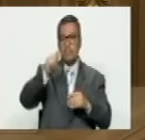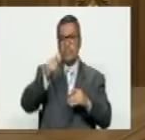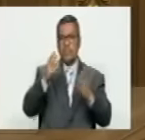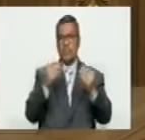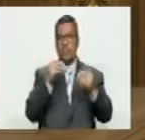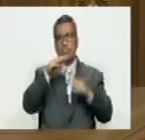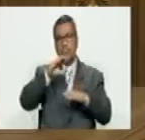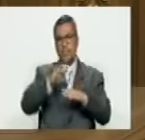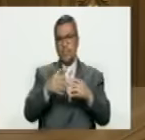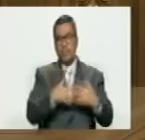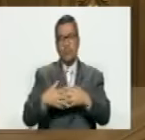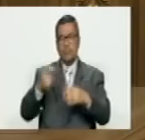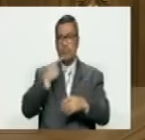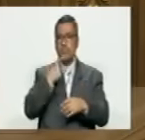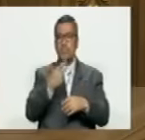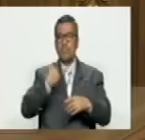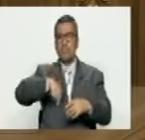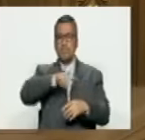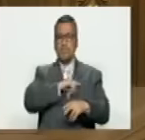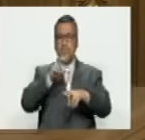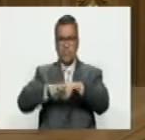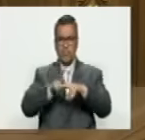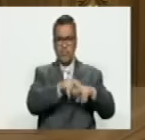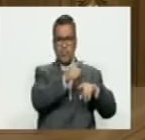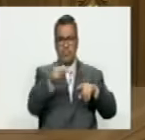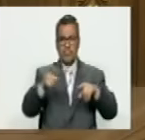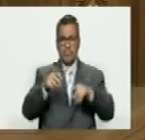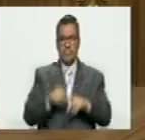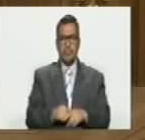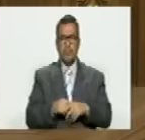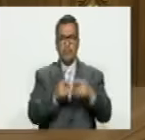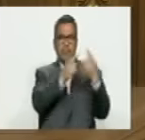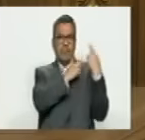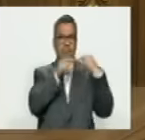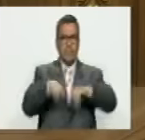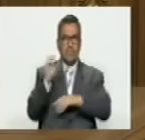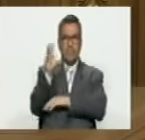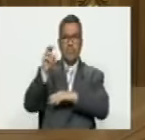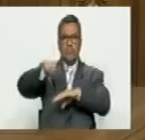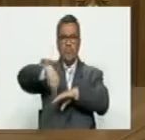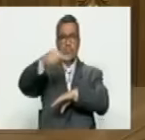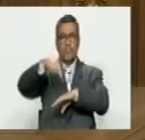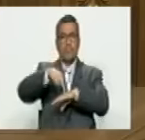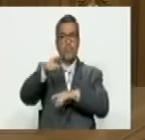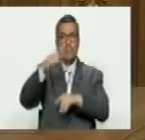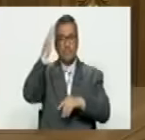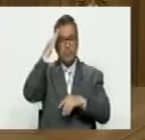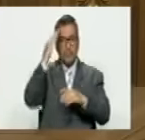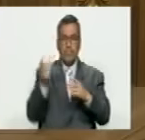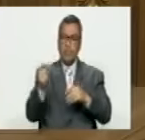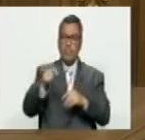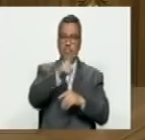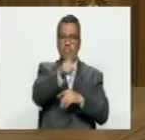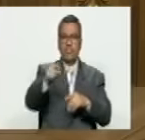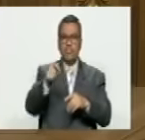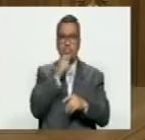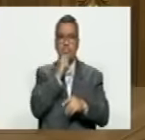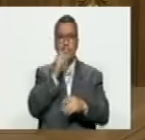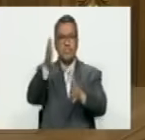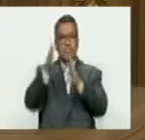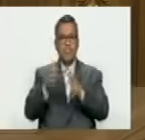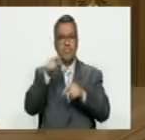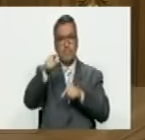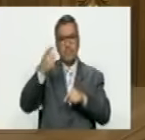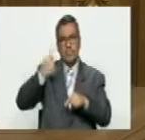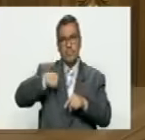Michigan nos quieren decir a nosotros aquí sentados y a ustedes que son los representantes de la asamblea nacional que ellos saben más que ustedes quién ganó porque